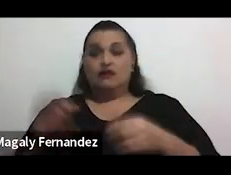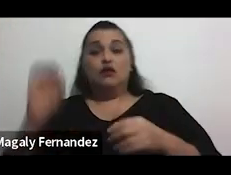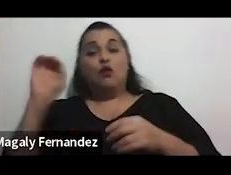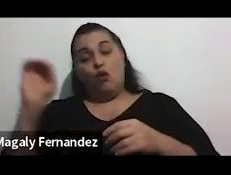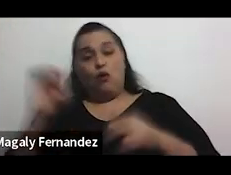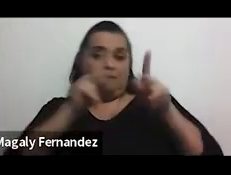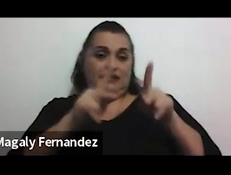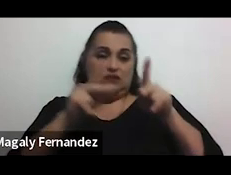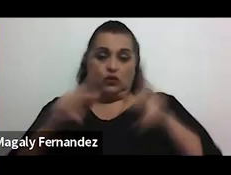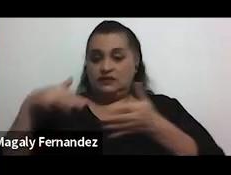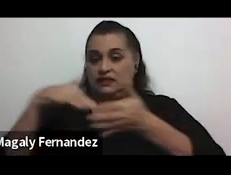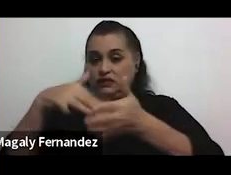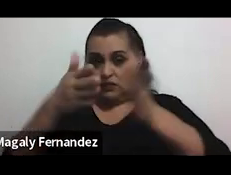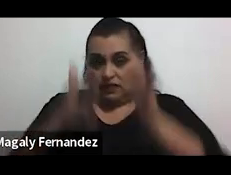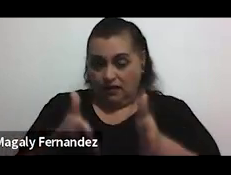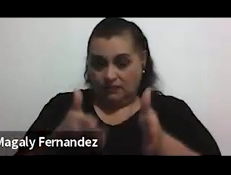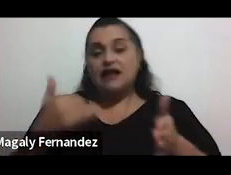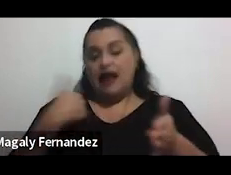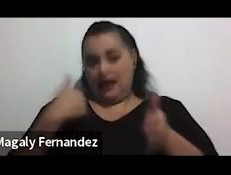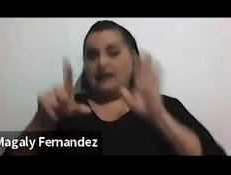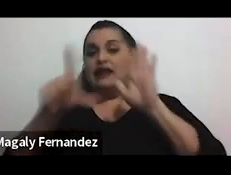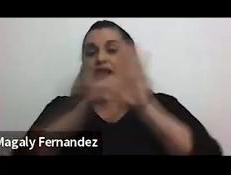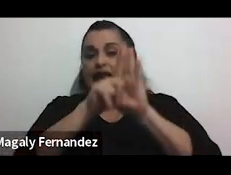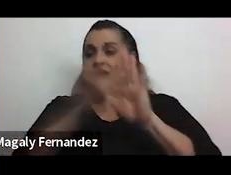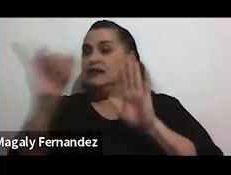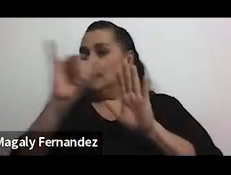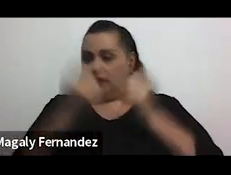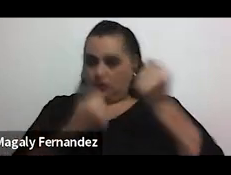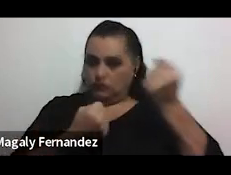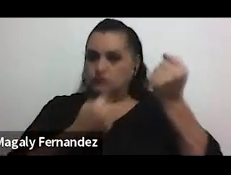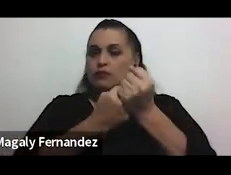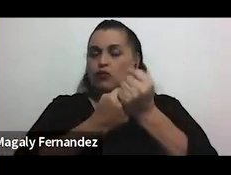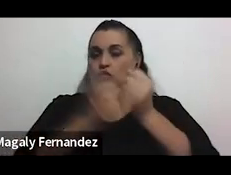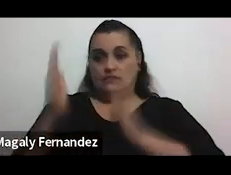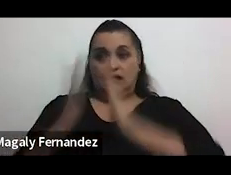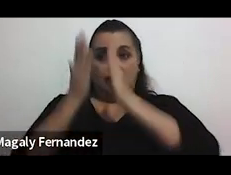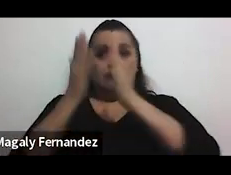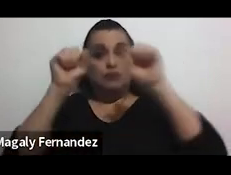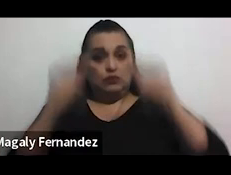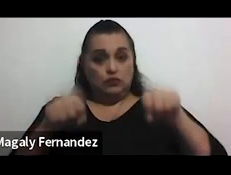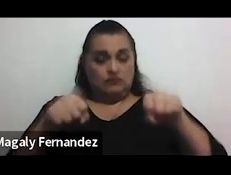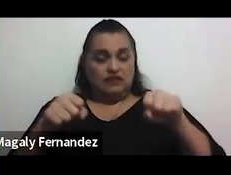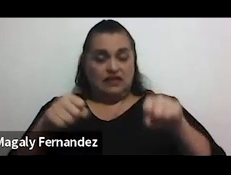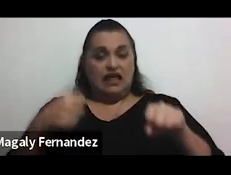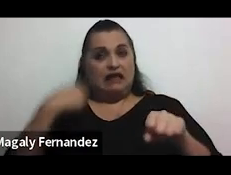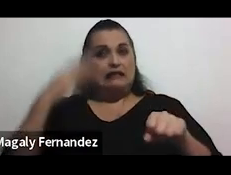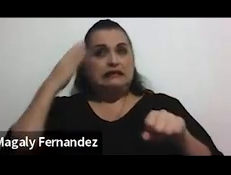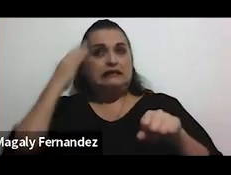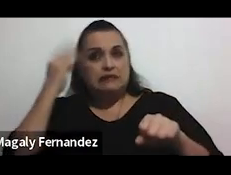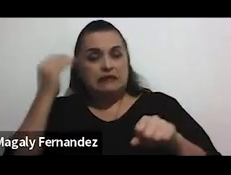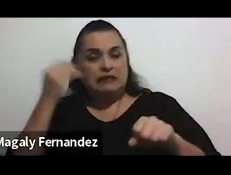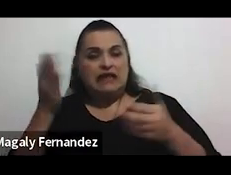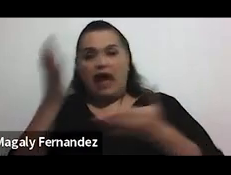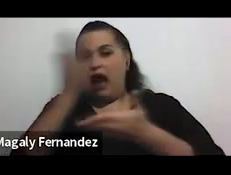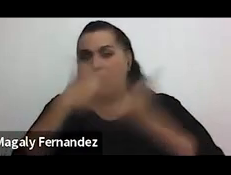personas estudiantes hay una ley que también nos ampara ante la posibilidad de experimentar algún tipo de hostigamiento sexual